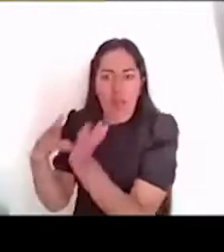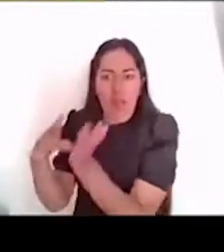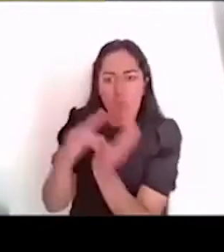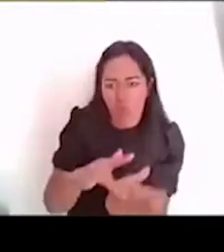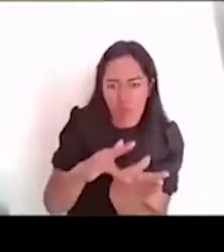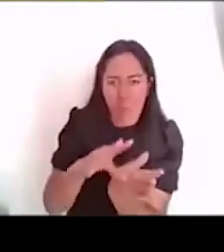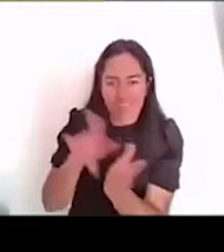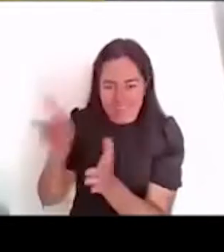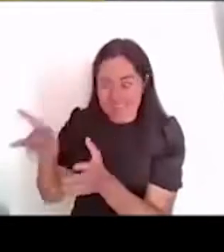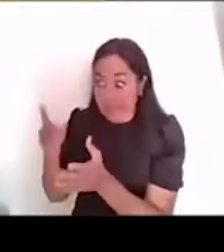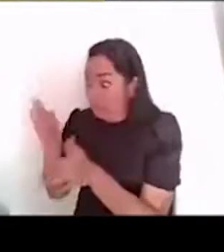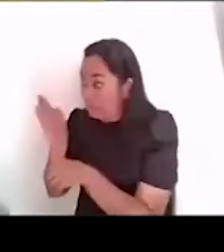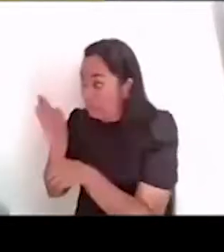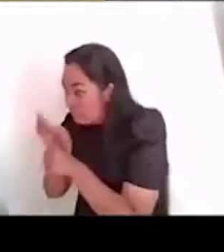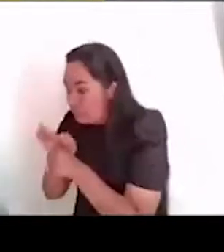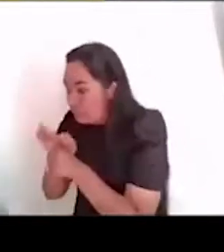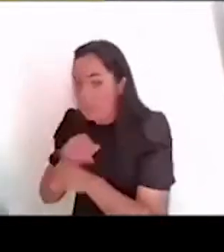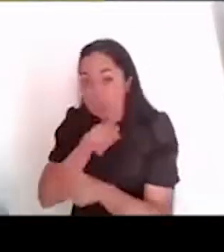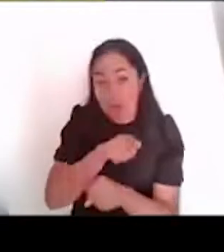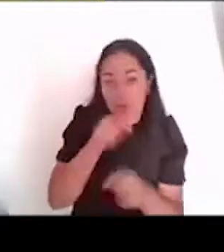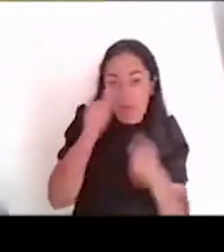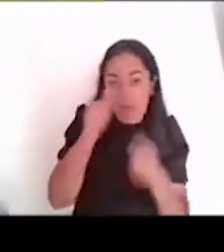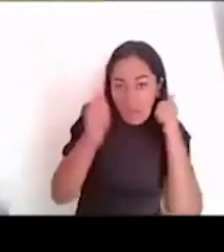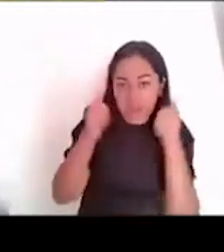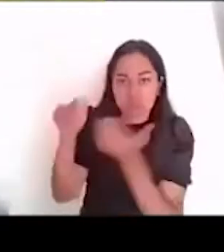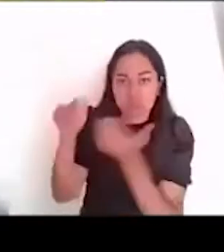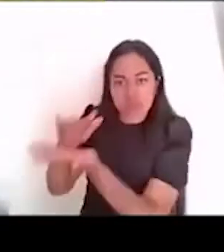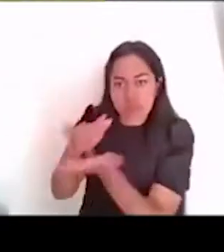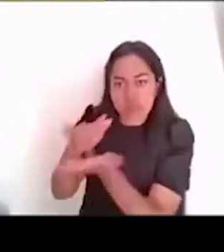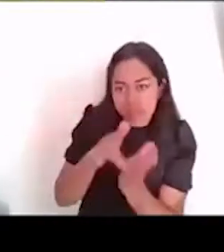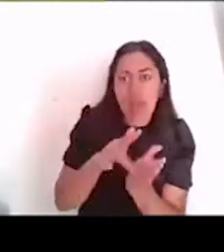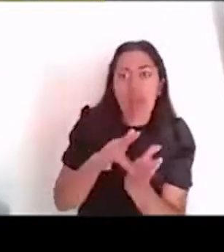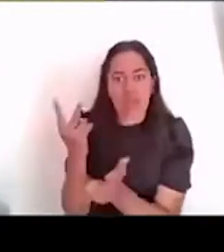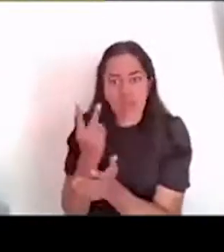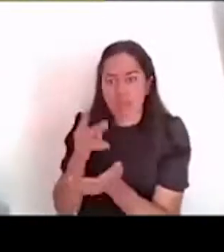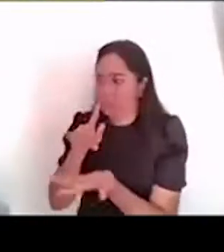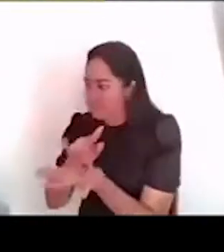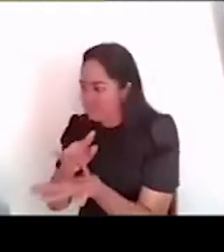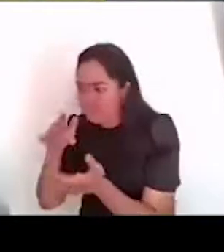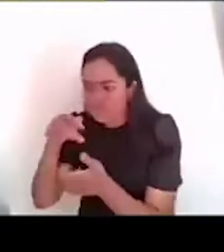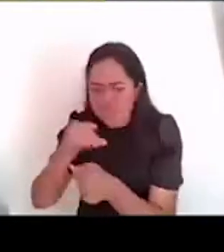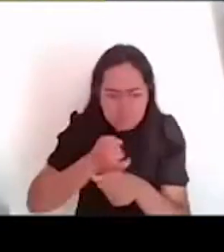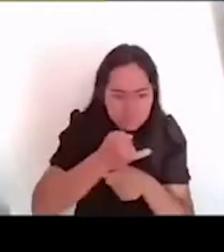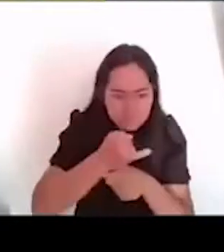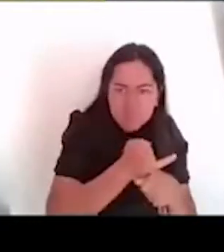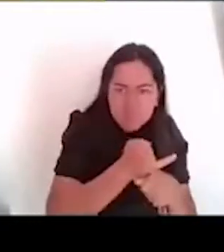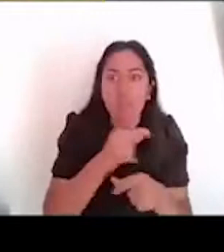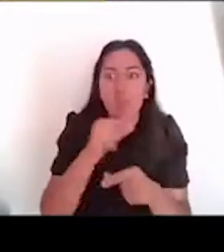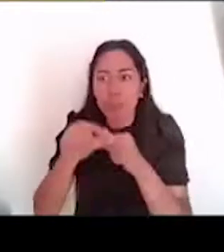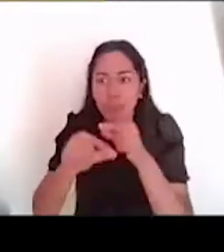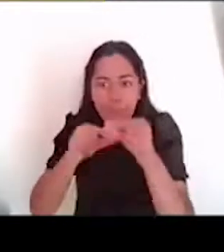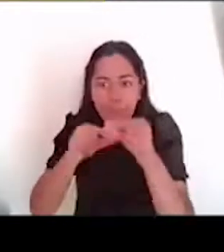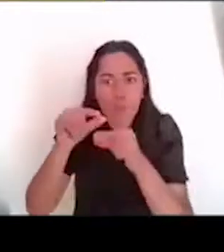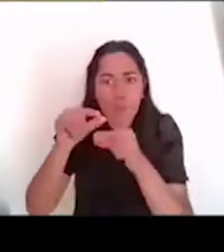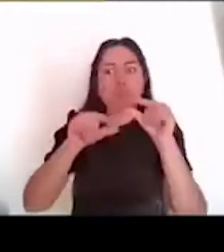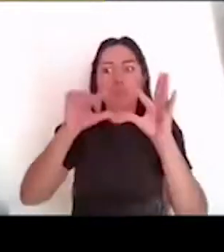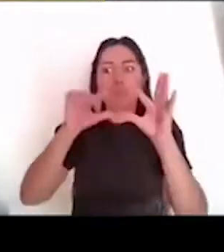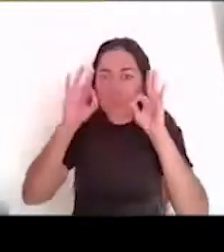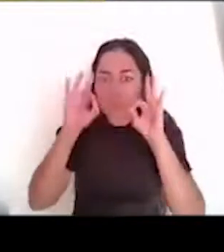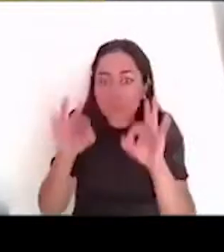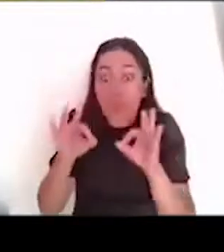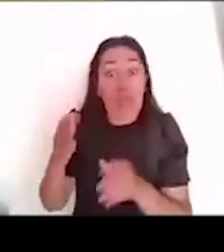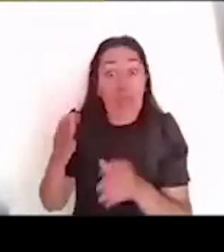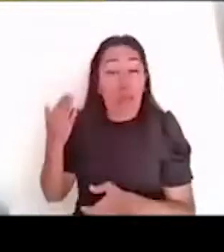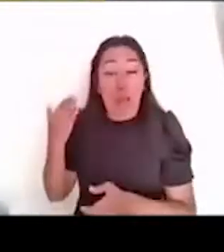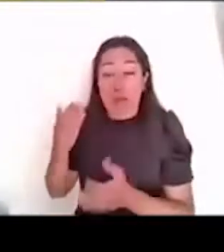el apoyo de la ciencia aplicada a la conservación y a la arqueología también ha sido fundamental. Hay grandes avances que